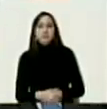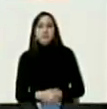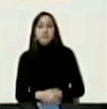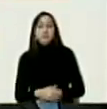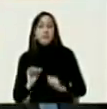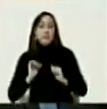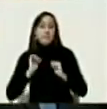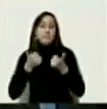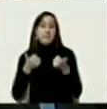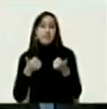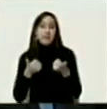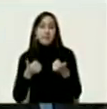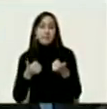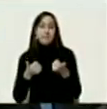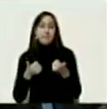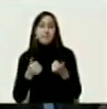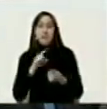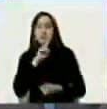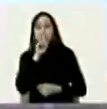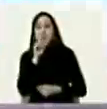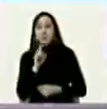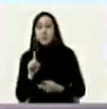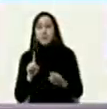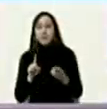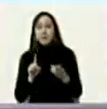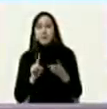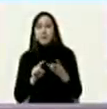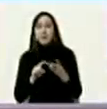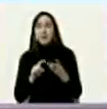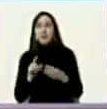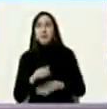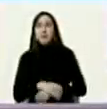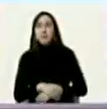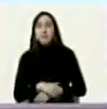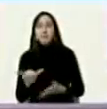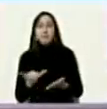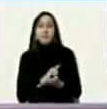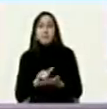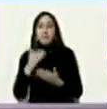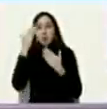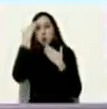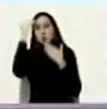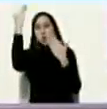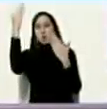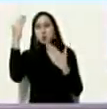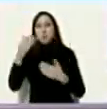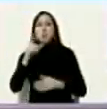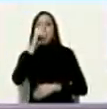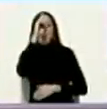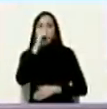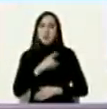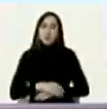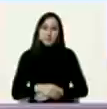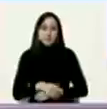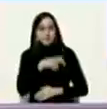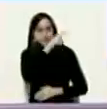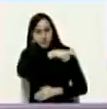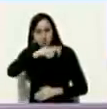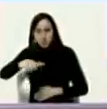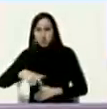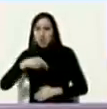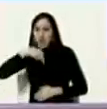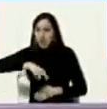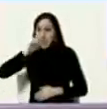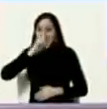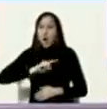empezar por la tercera desde Nueva York saludos allá a la gente en Nueva York este año